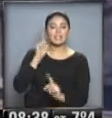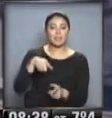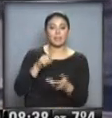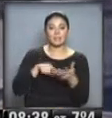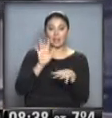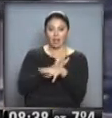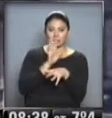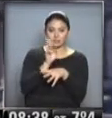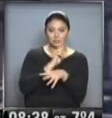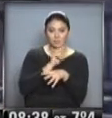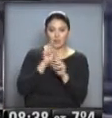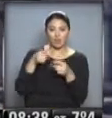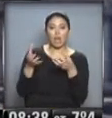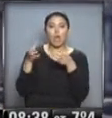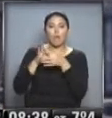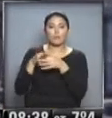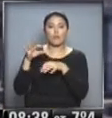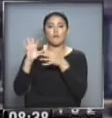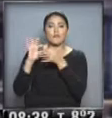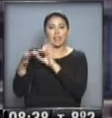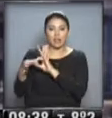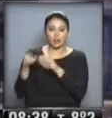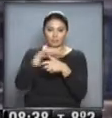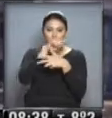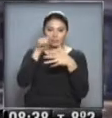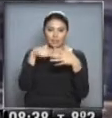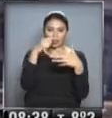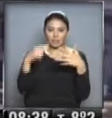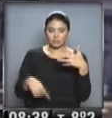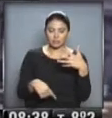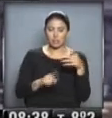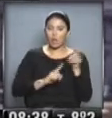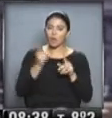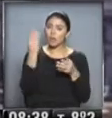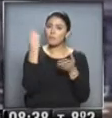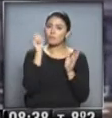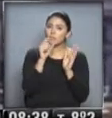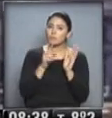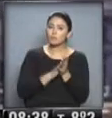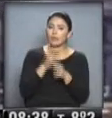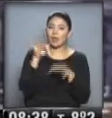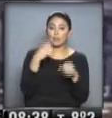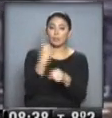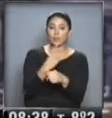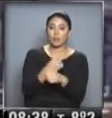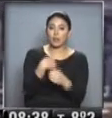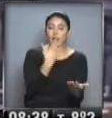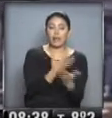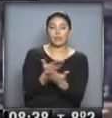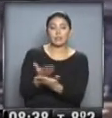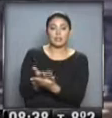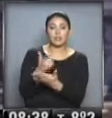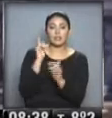Frente de Compromiso Federal de Adolfo Rodríguez. Algunas particularidades que va a tener esta elección primaria. Los candidatos que van a ir